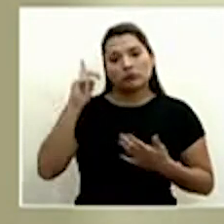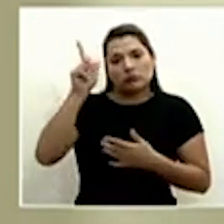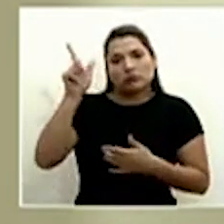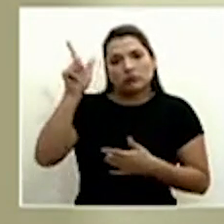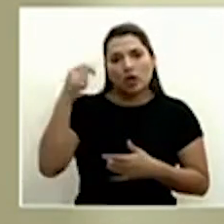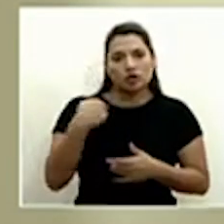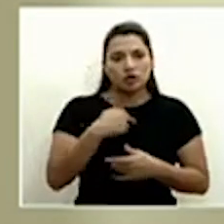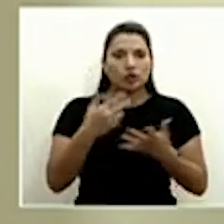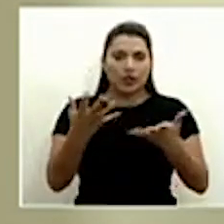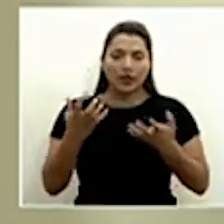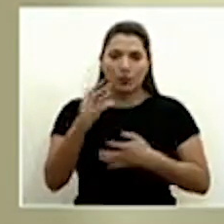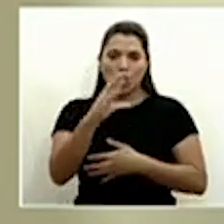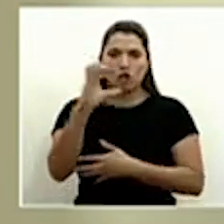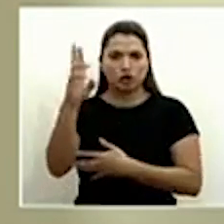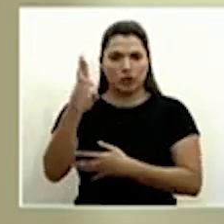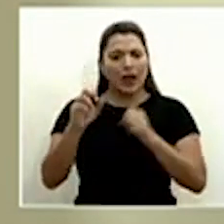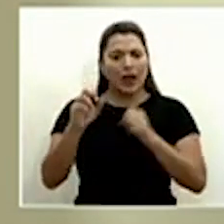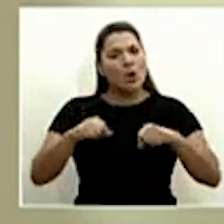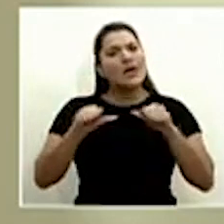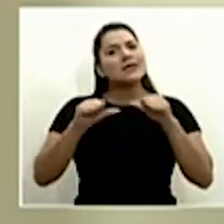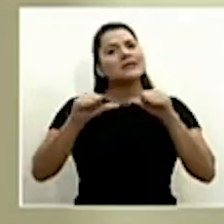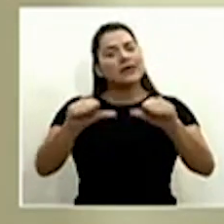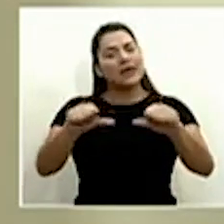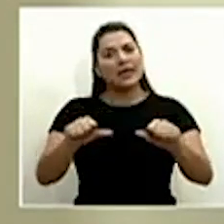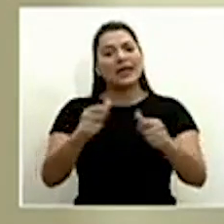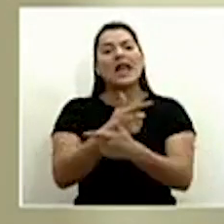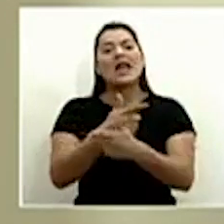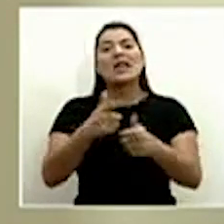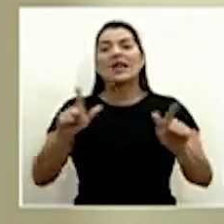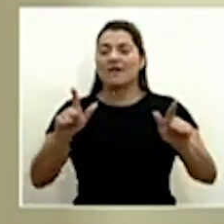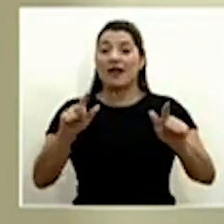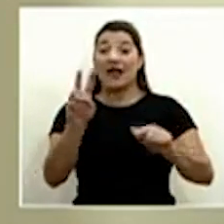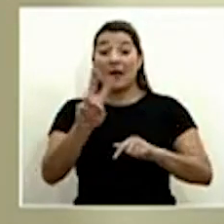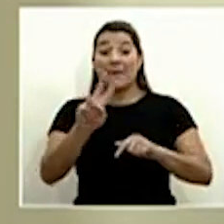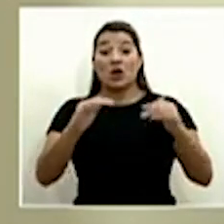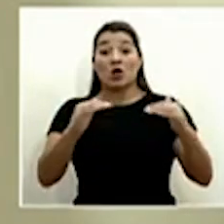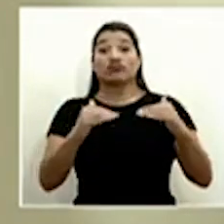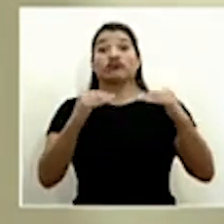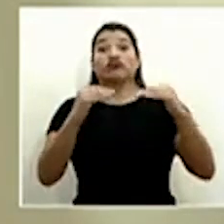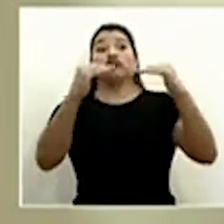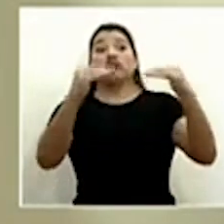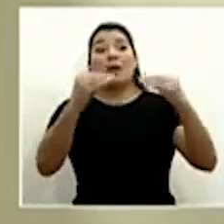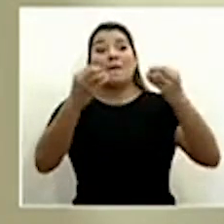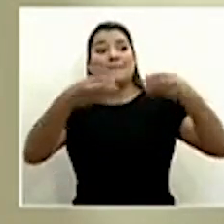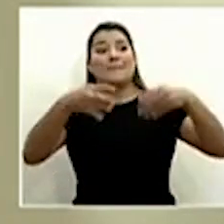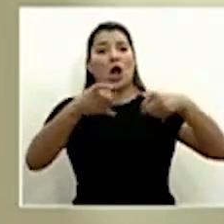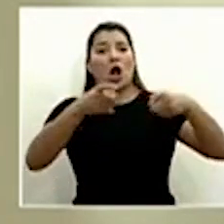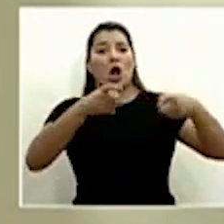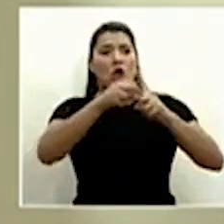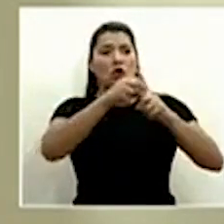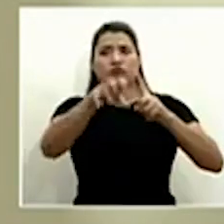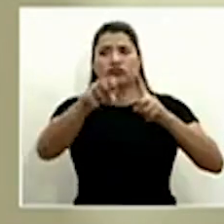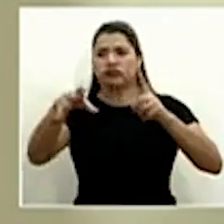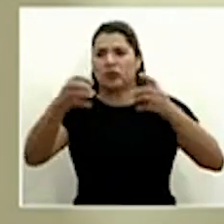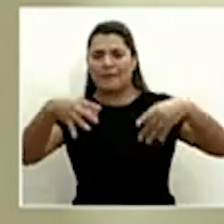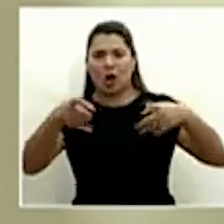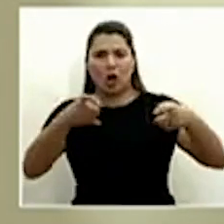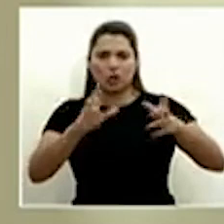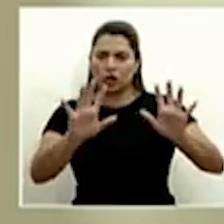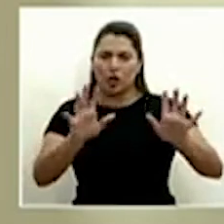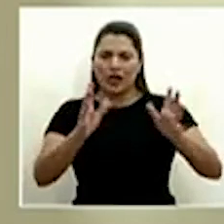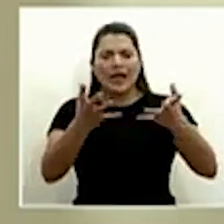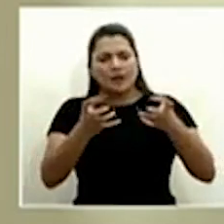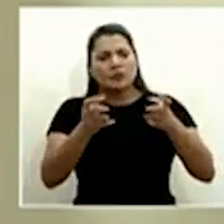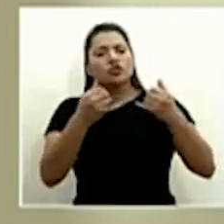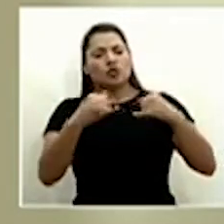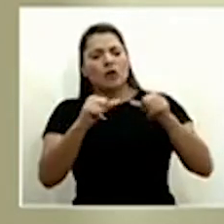que Costa Rica siga estando libre de transmisión comunitaria. Es una misión, en realidad, difícil. No ha sido para nada